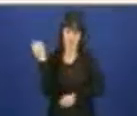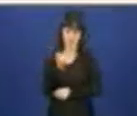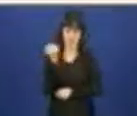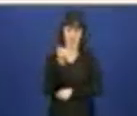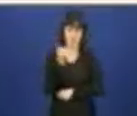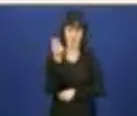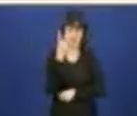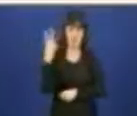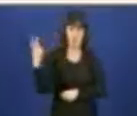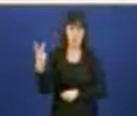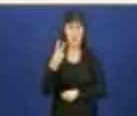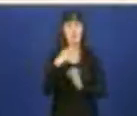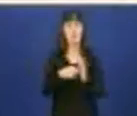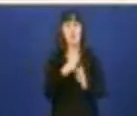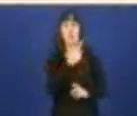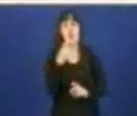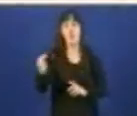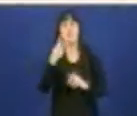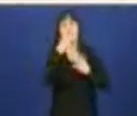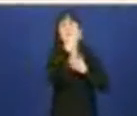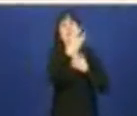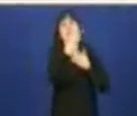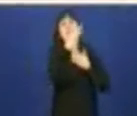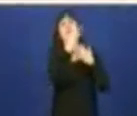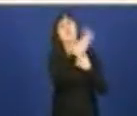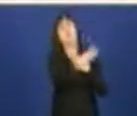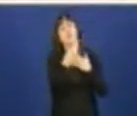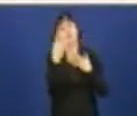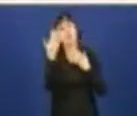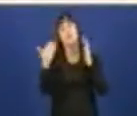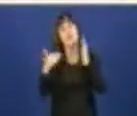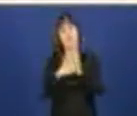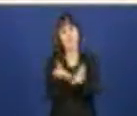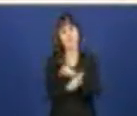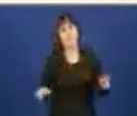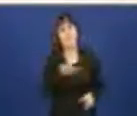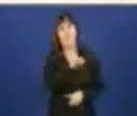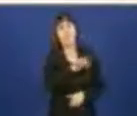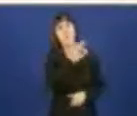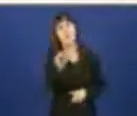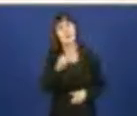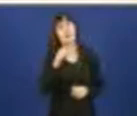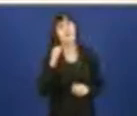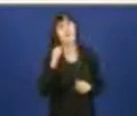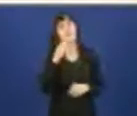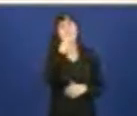.590 persoas agardando, e 83,8 días. 3